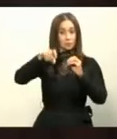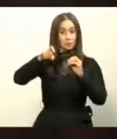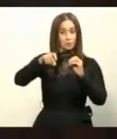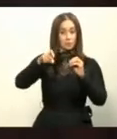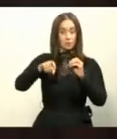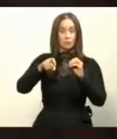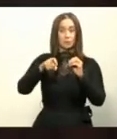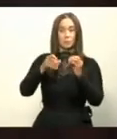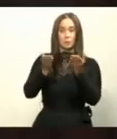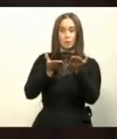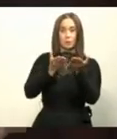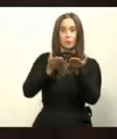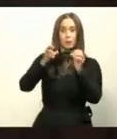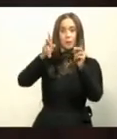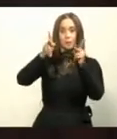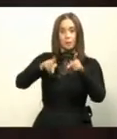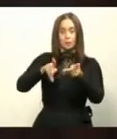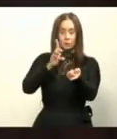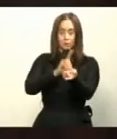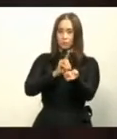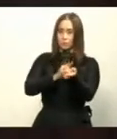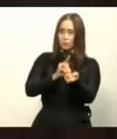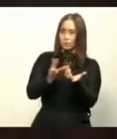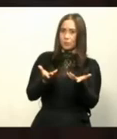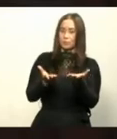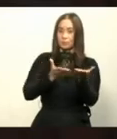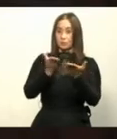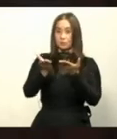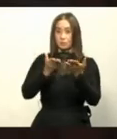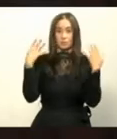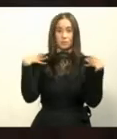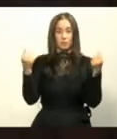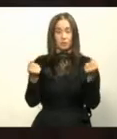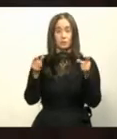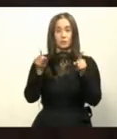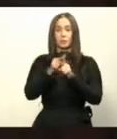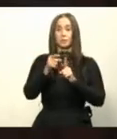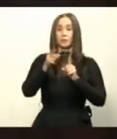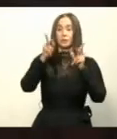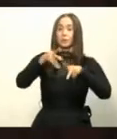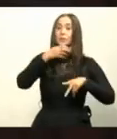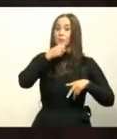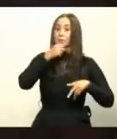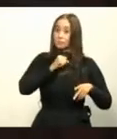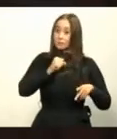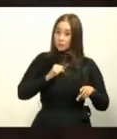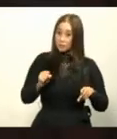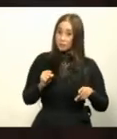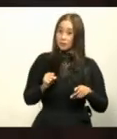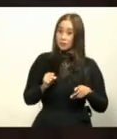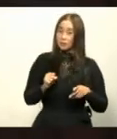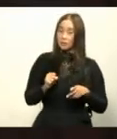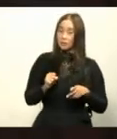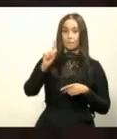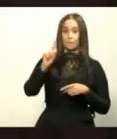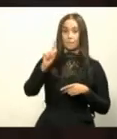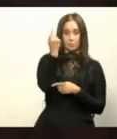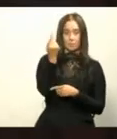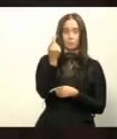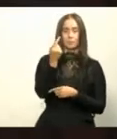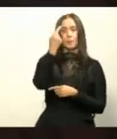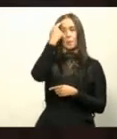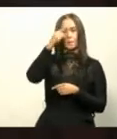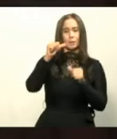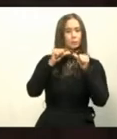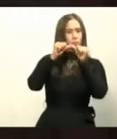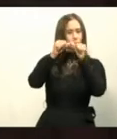el personal médico y después también personas mayores. Y en ese sentido, estamos trabajando cada día. Quiero